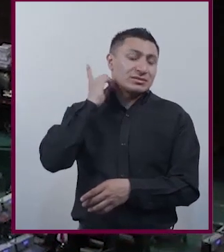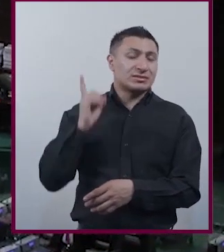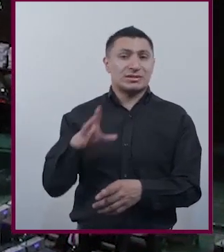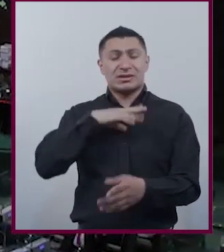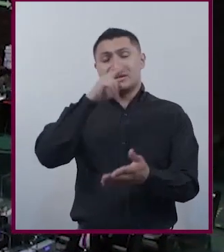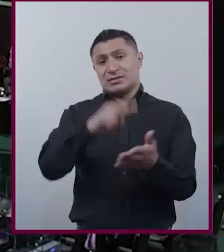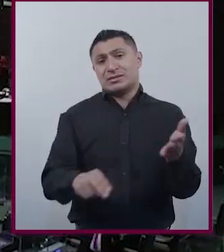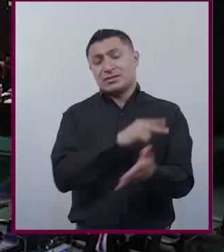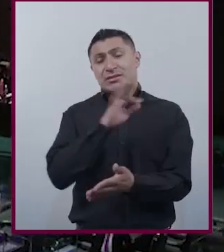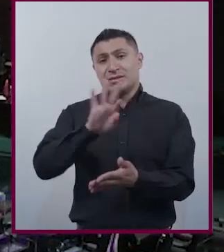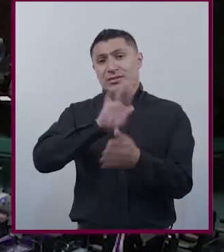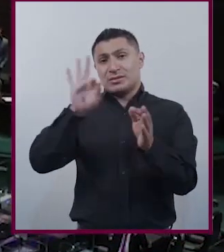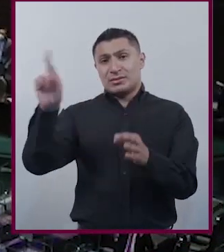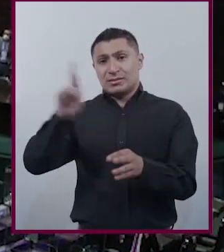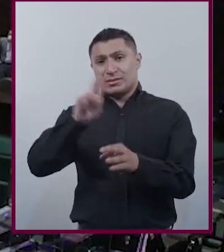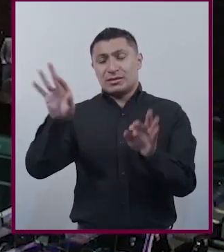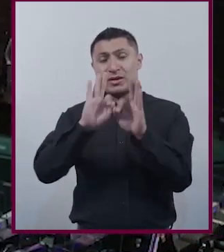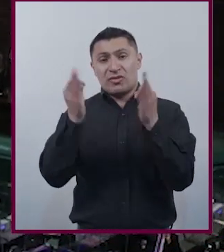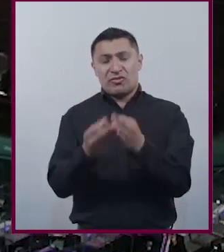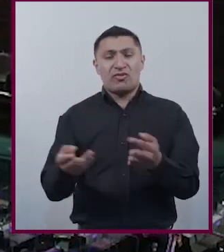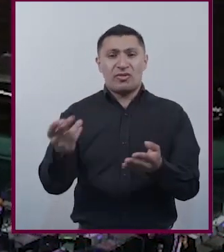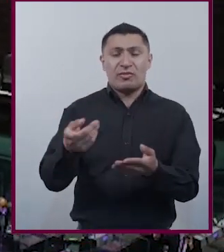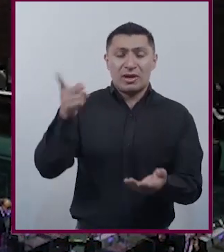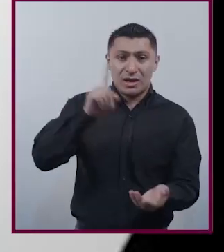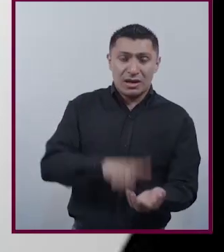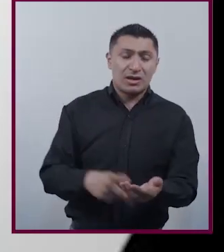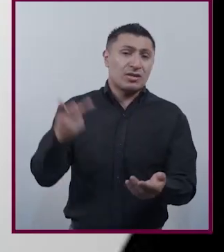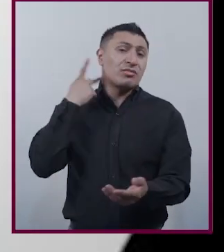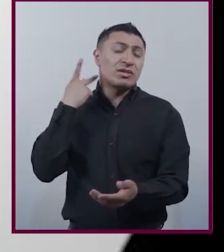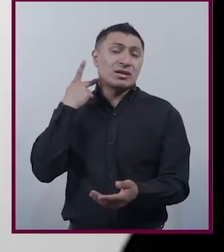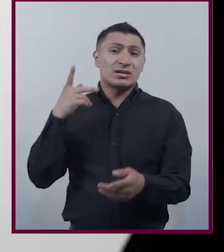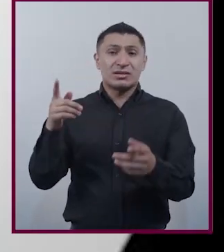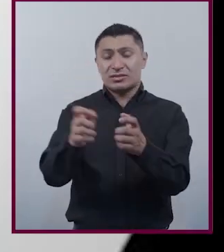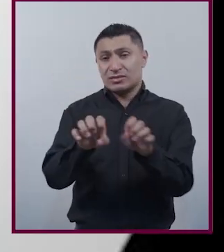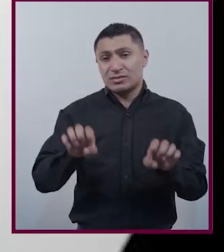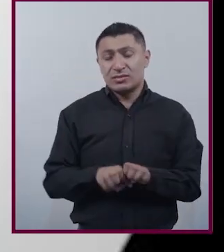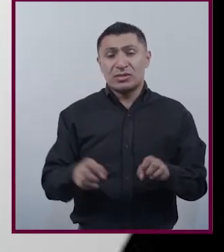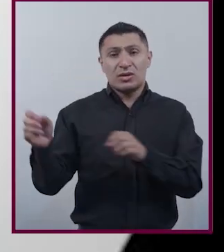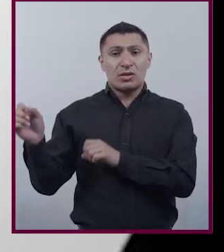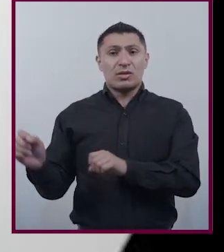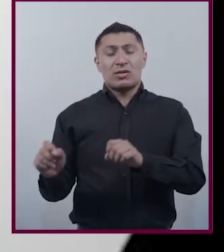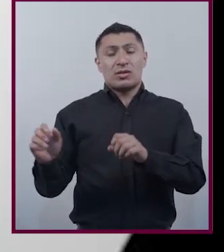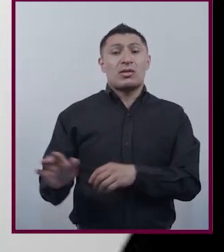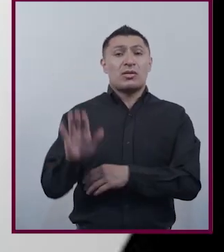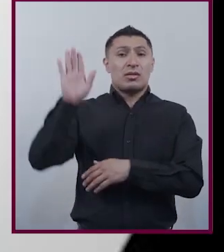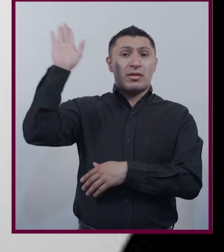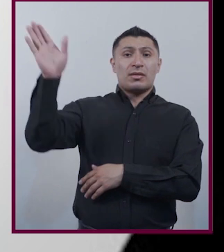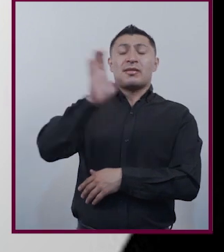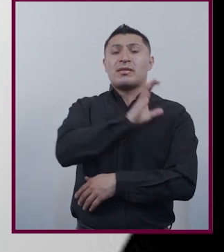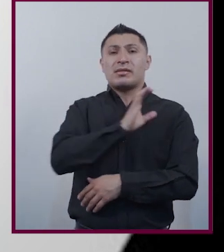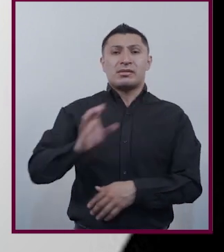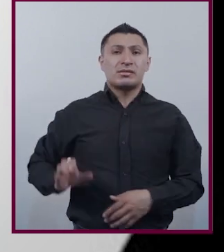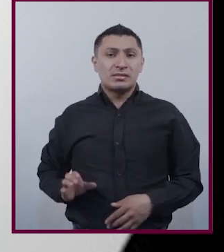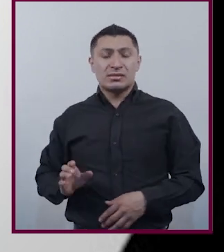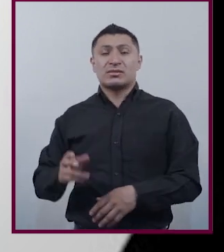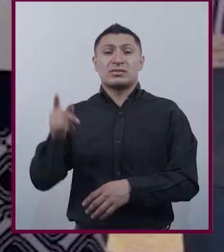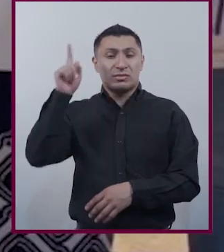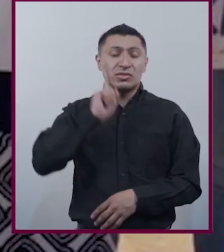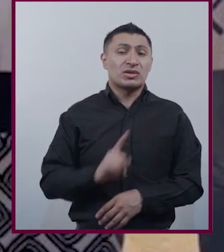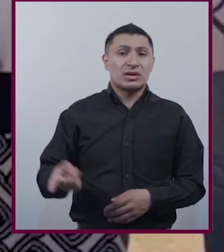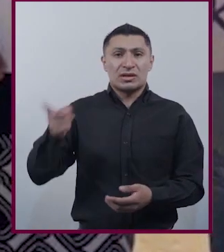reforma que promoviera al interior de los partidos políticos La postulación de mujeres en cargos de elección popular